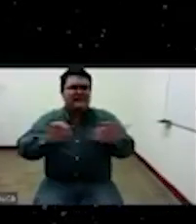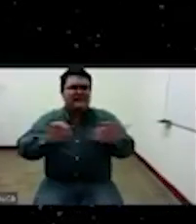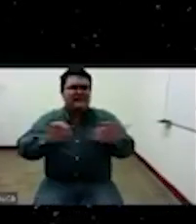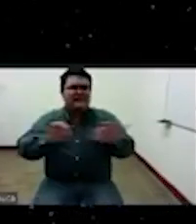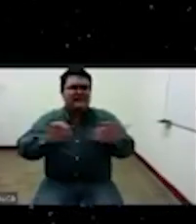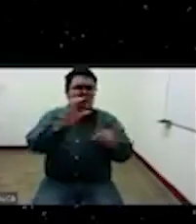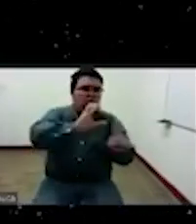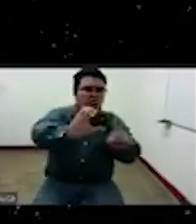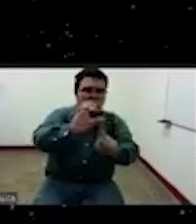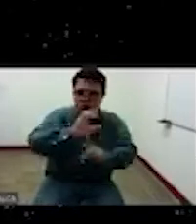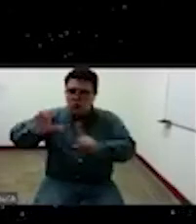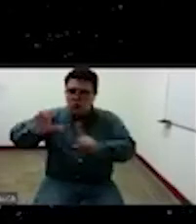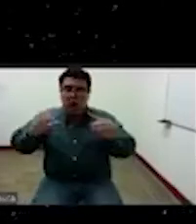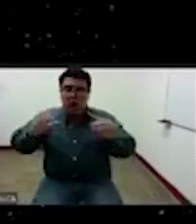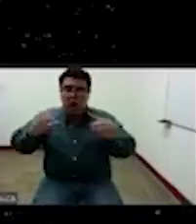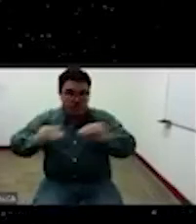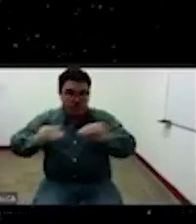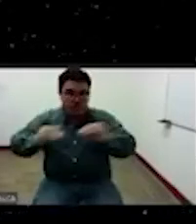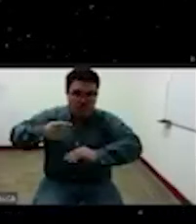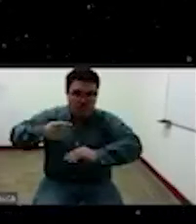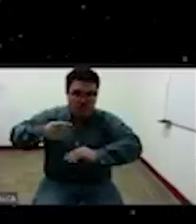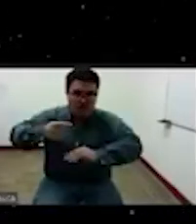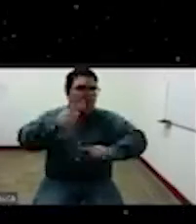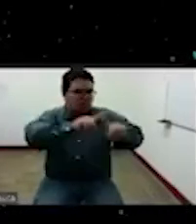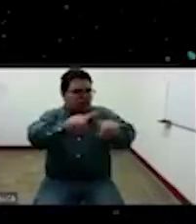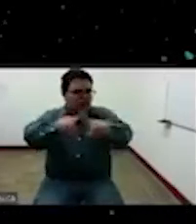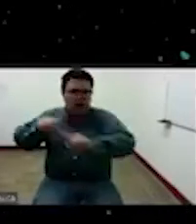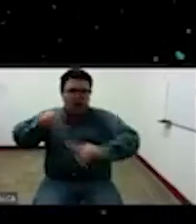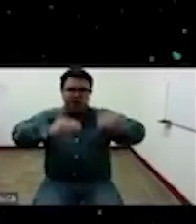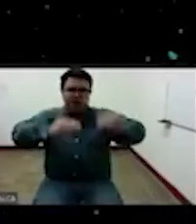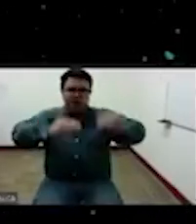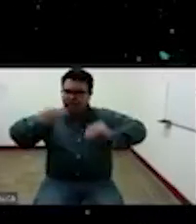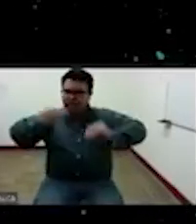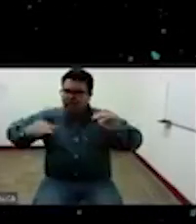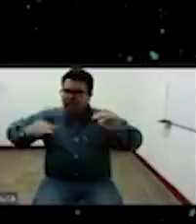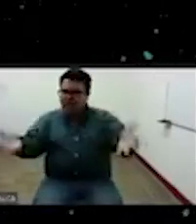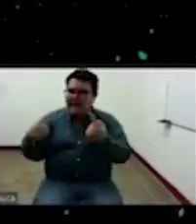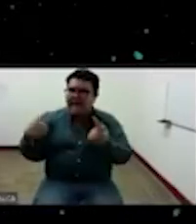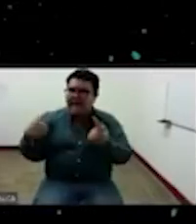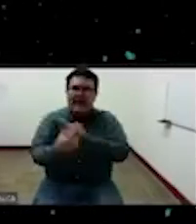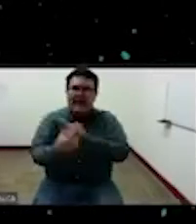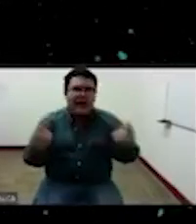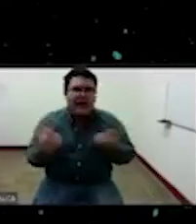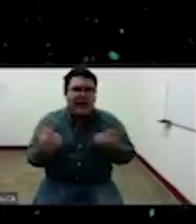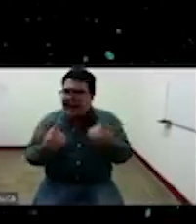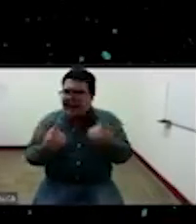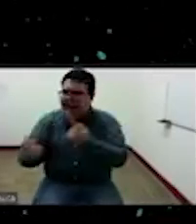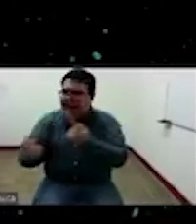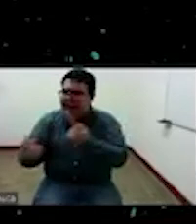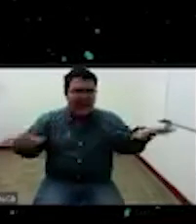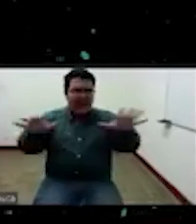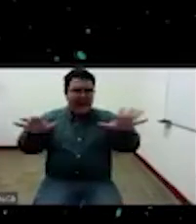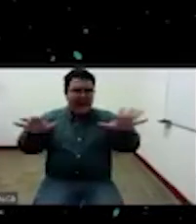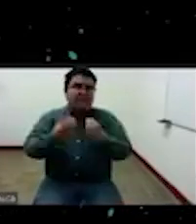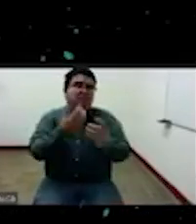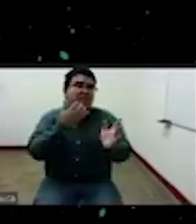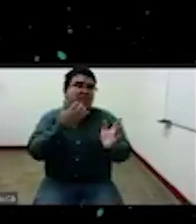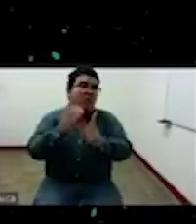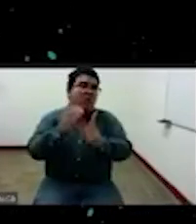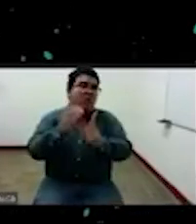esas culturas salgan y que esas diferencias sean tenidas en cuenta por ejemplo si si nos vamos a las culturas